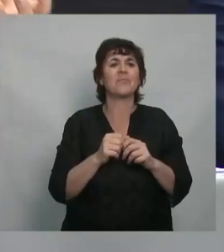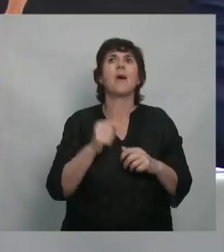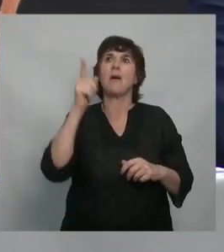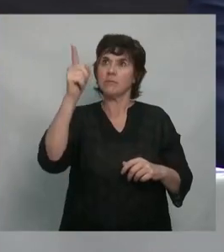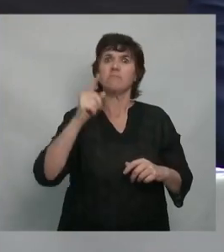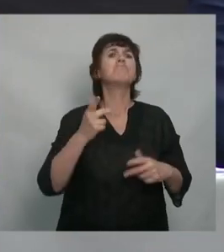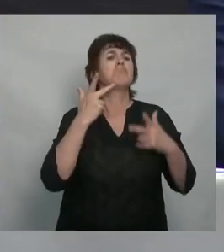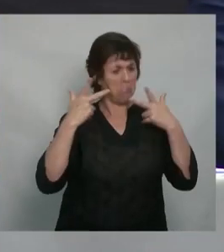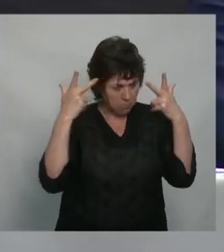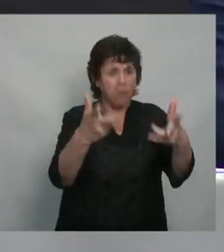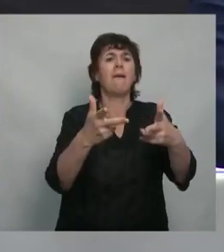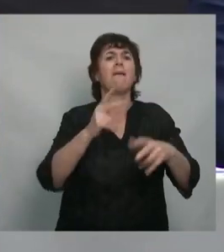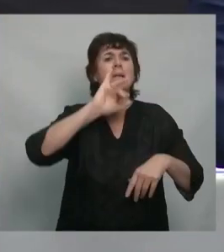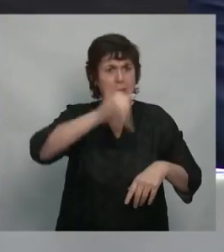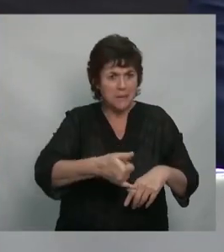explicitó